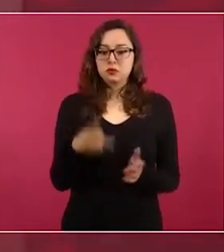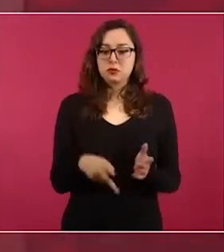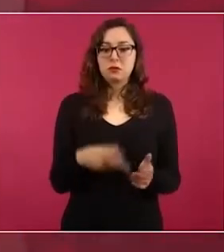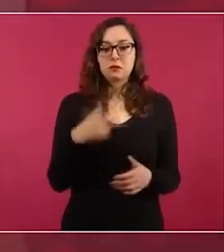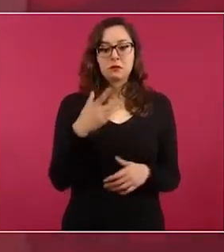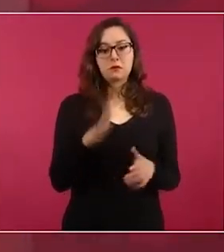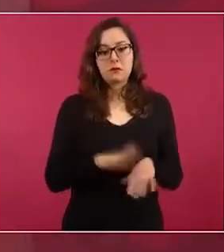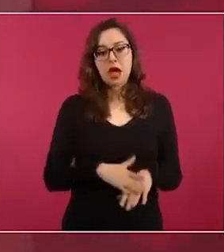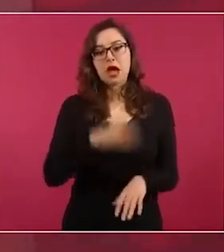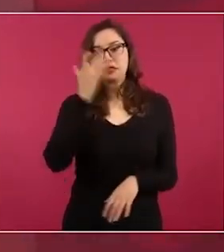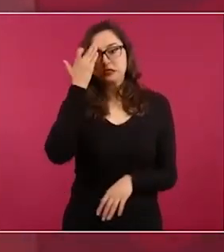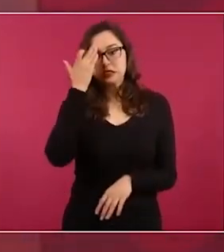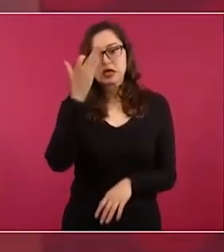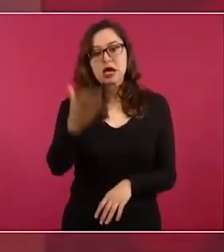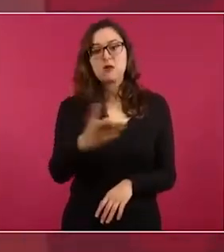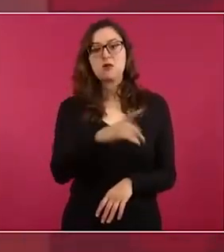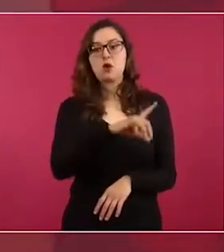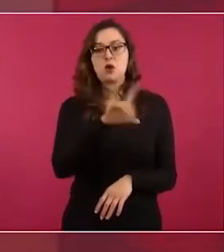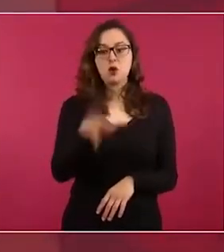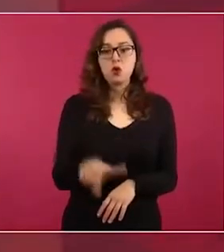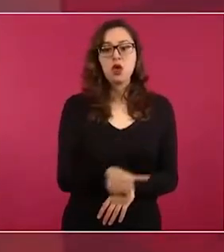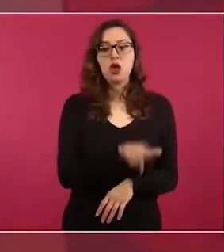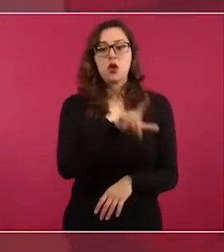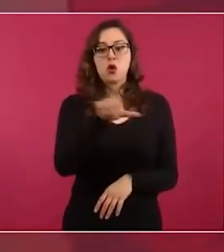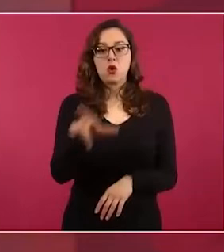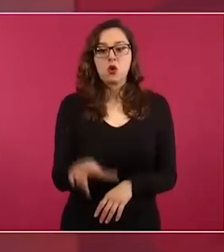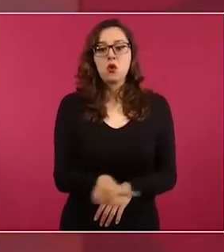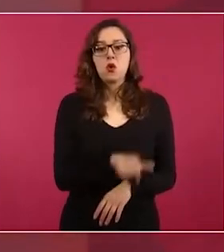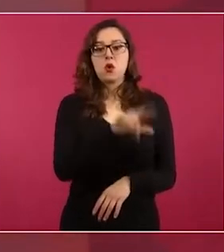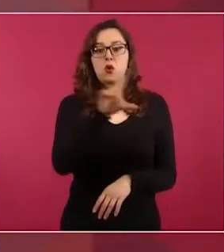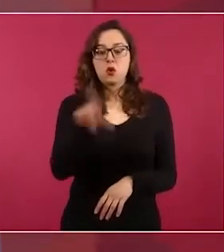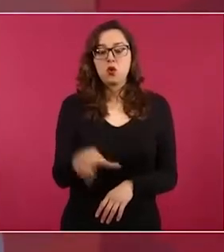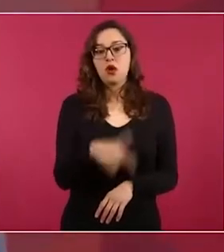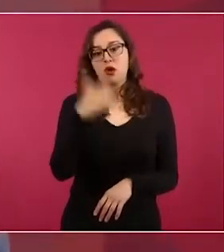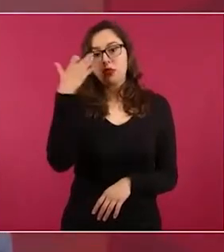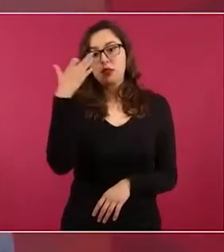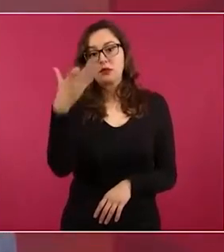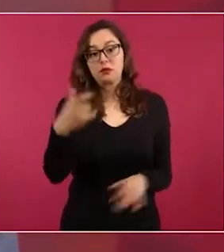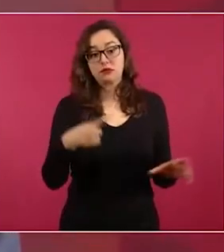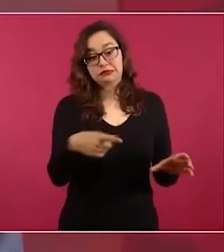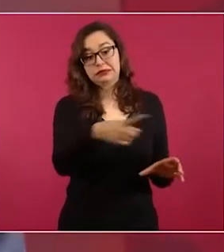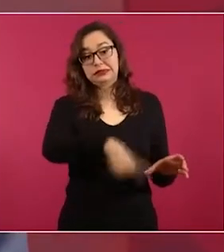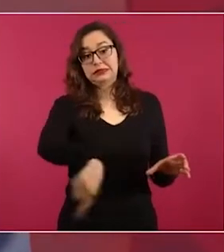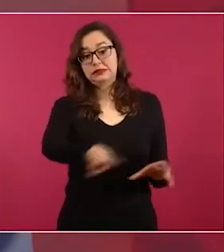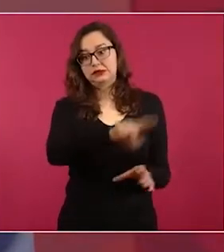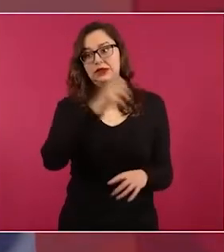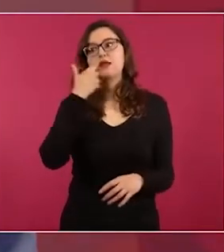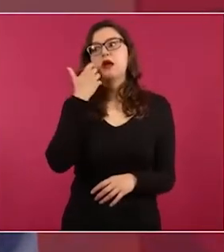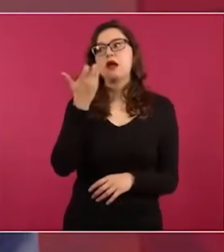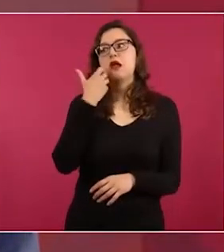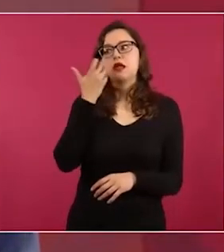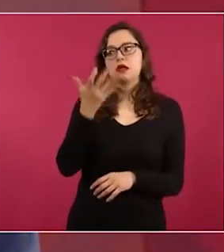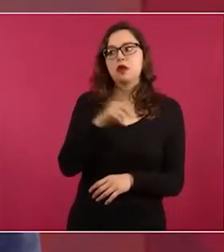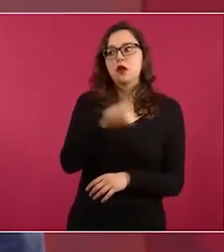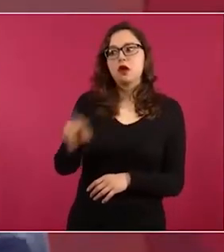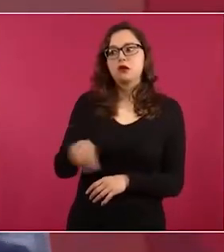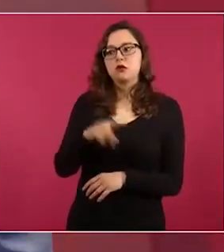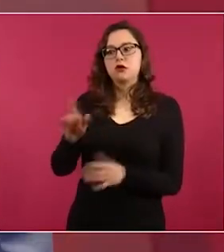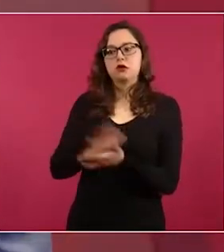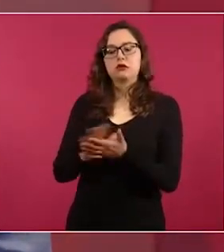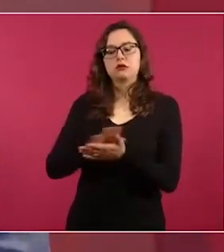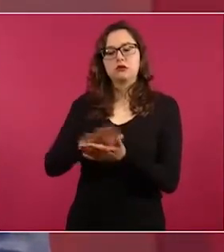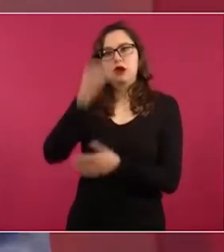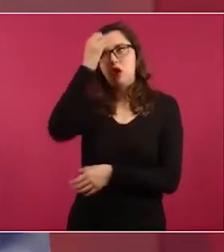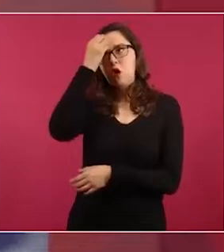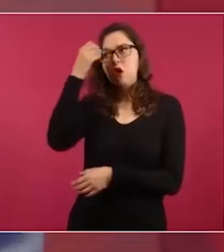prolongara, que era la apuesta de nuestros adversarios para